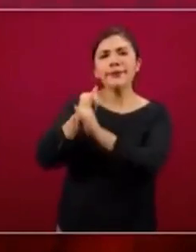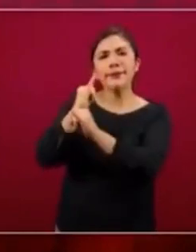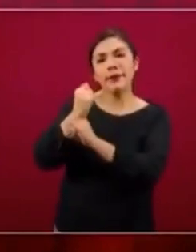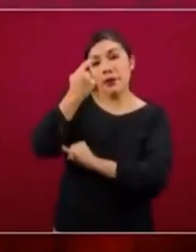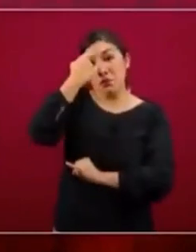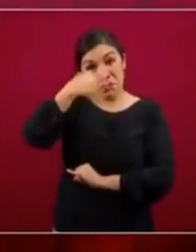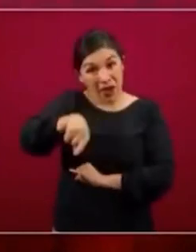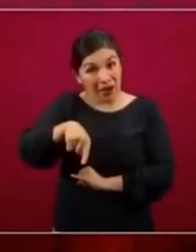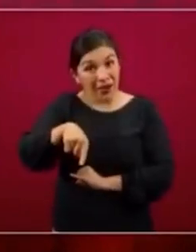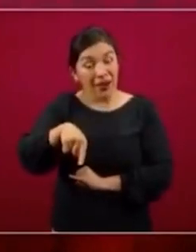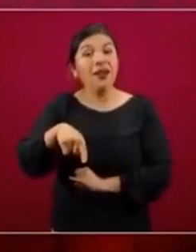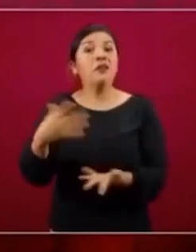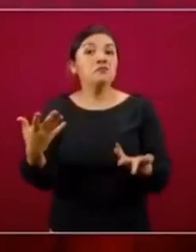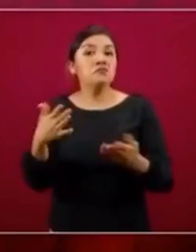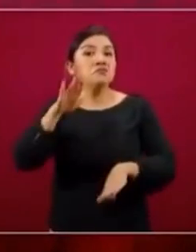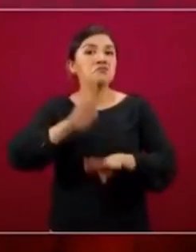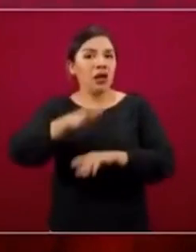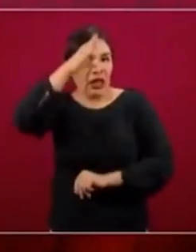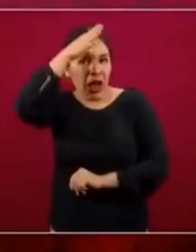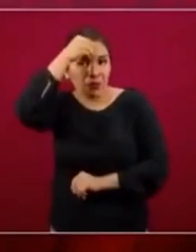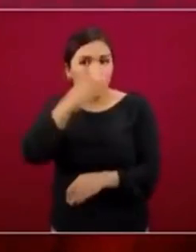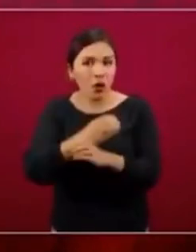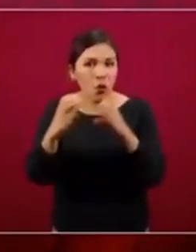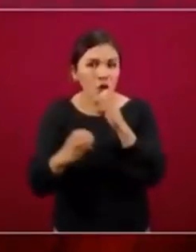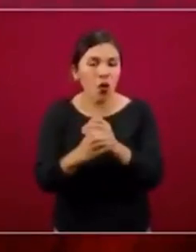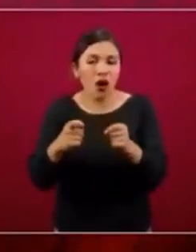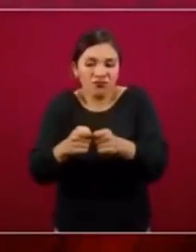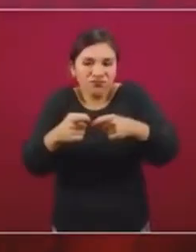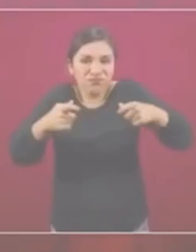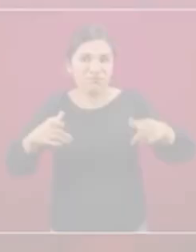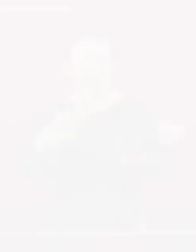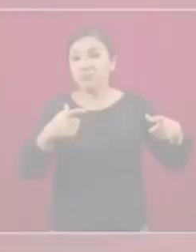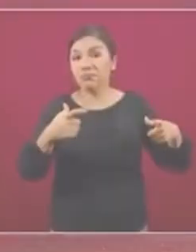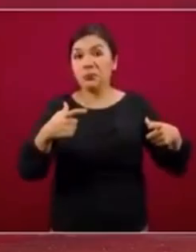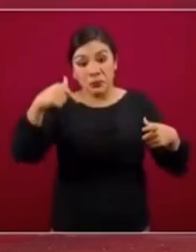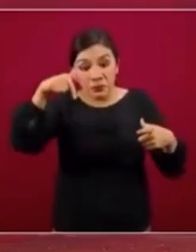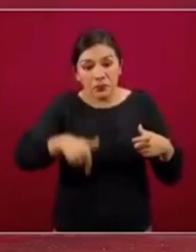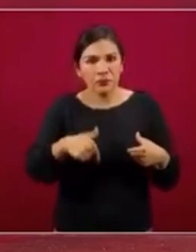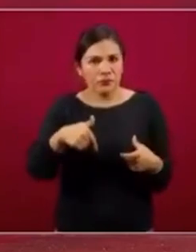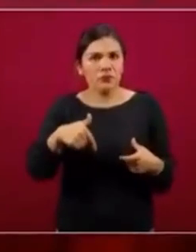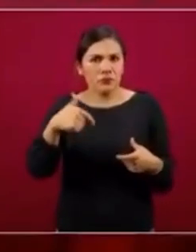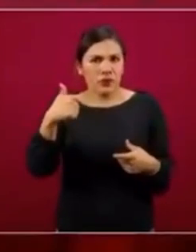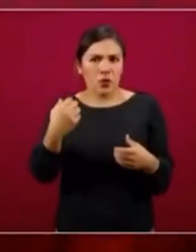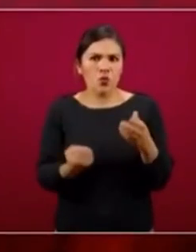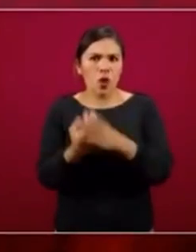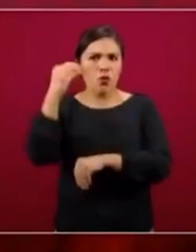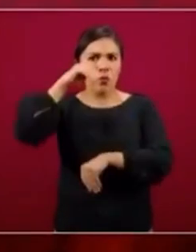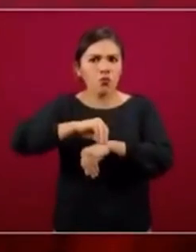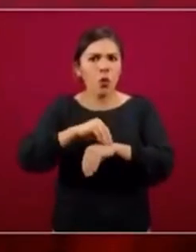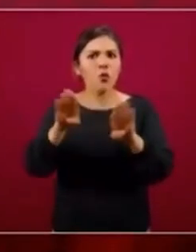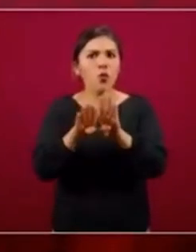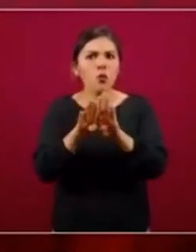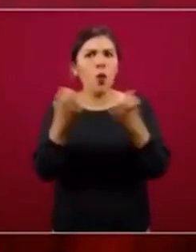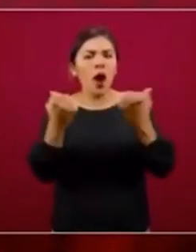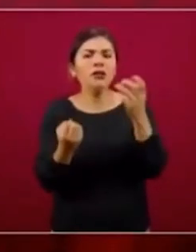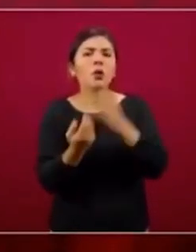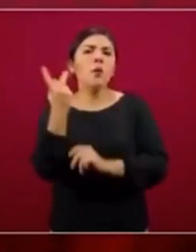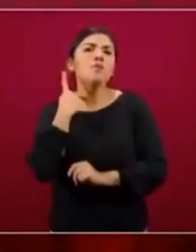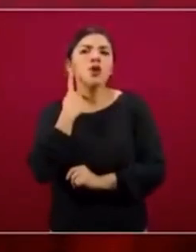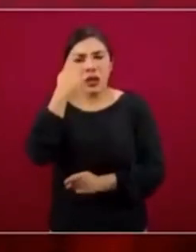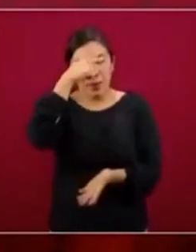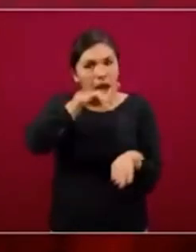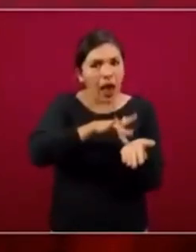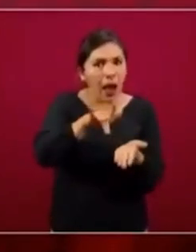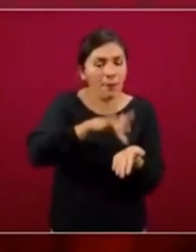poder aprender y crecer y consolidarse. En esta reconfiguración de la política de apoyo